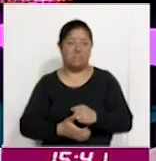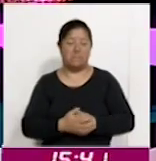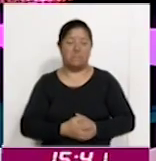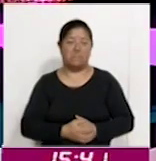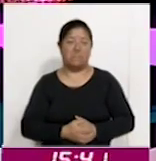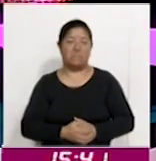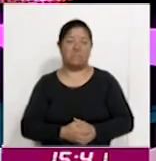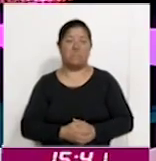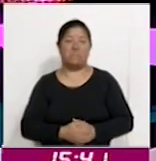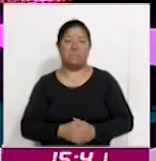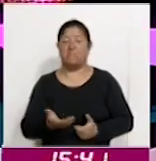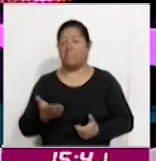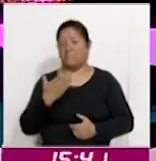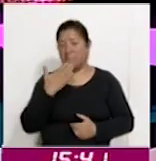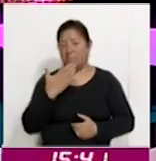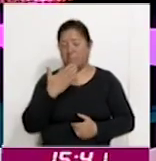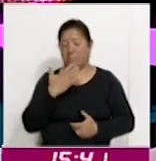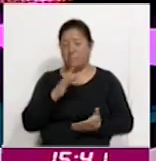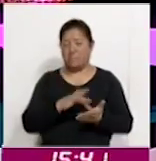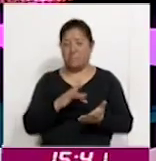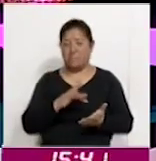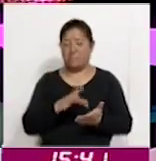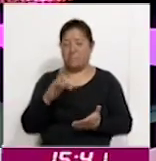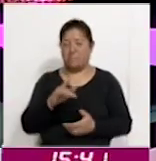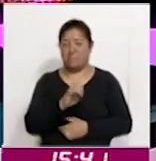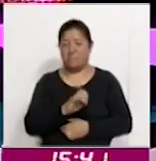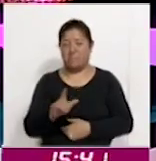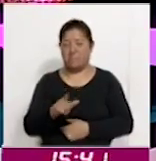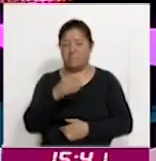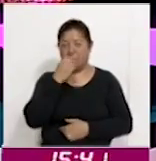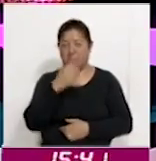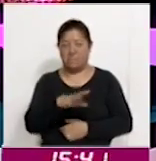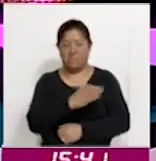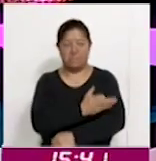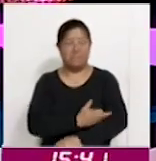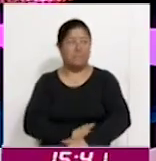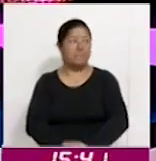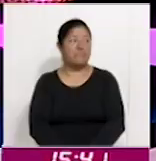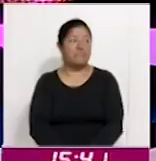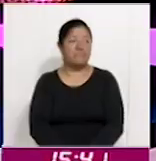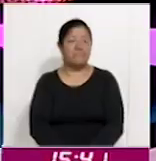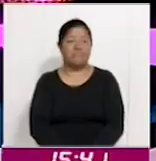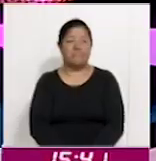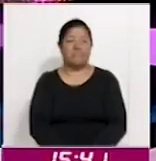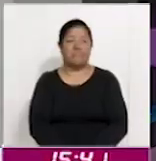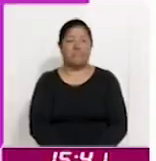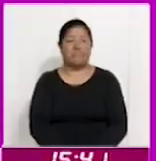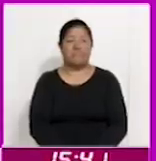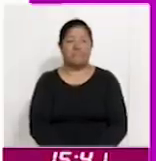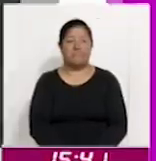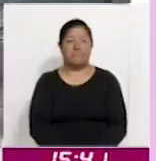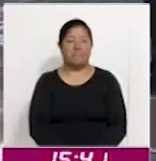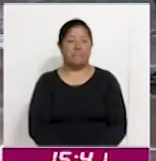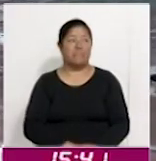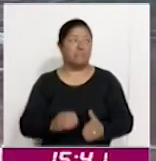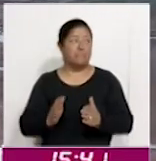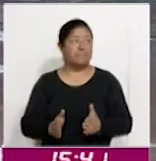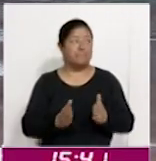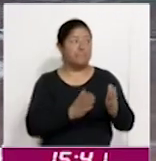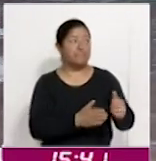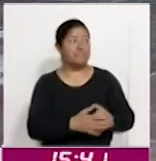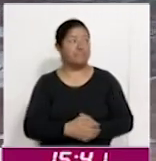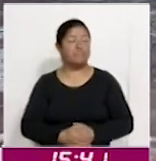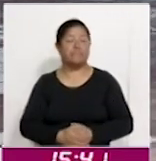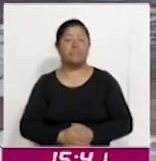Bien, muchísimas gracias Edith, que tengas una estupenda tarde. Y en otras noticias, con datos del sector